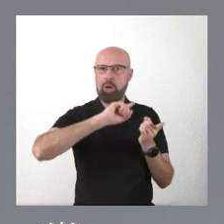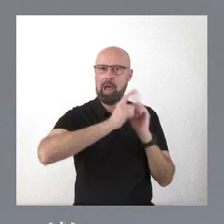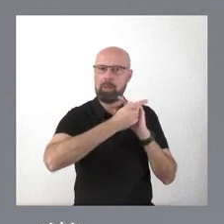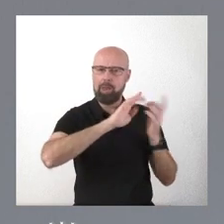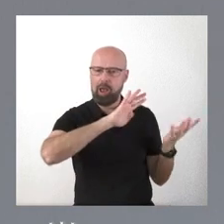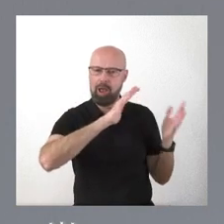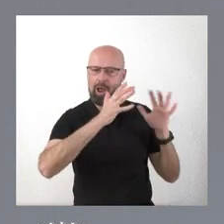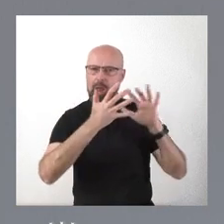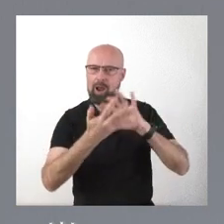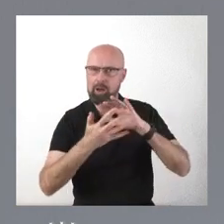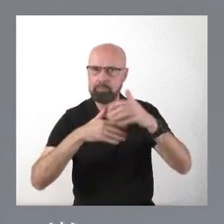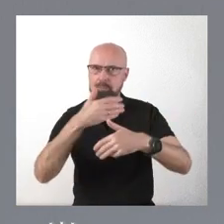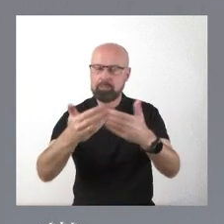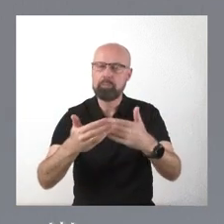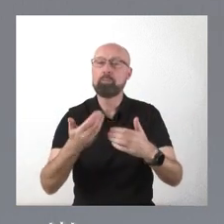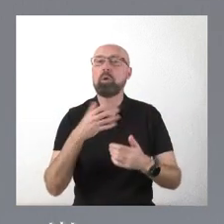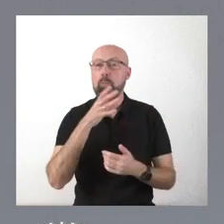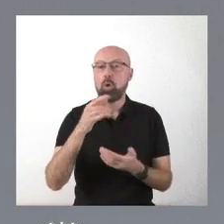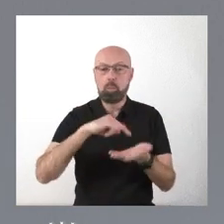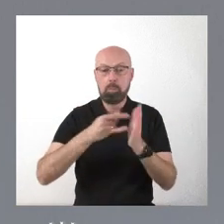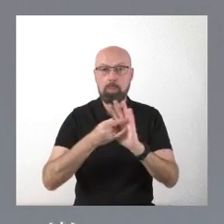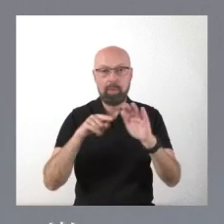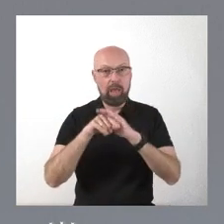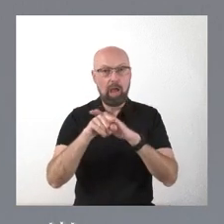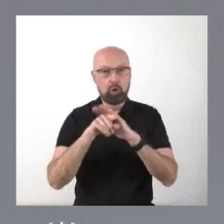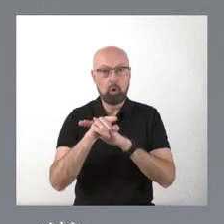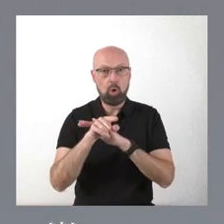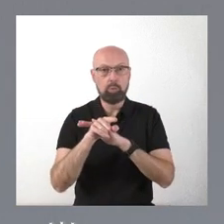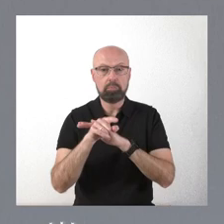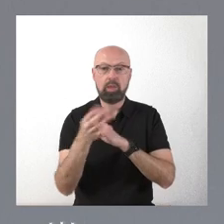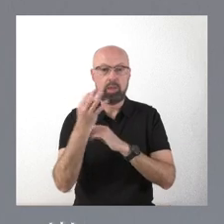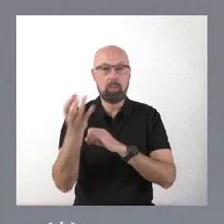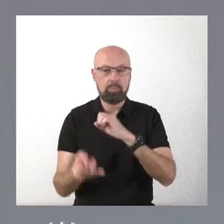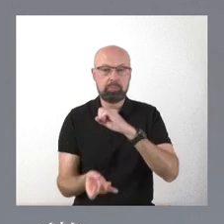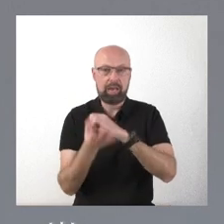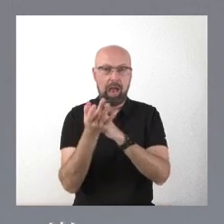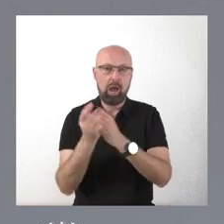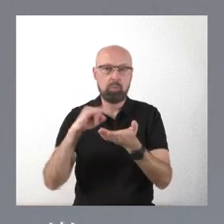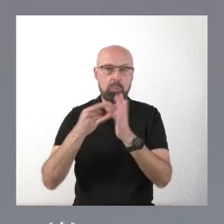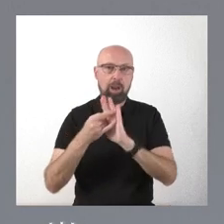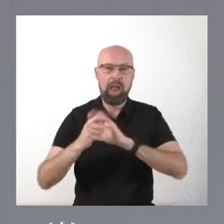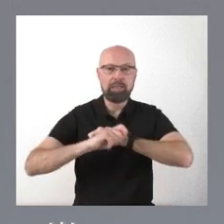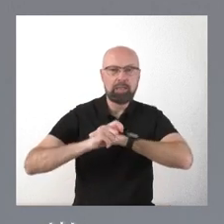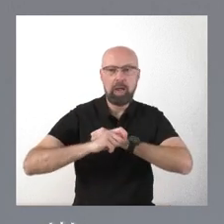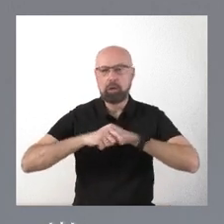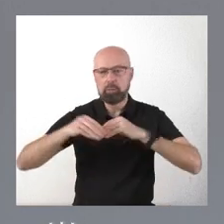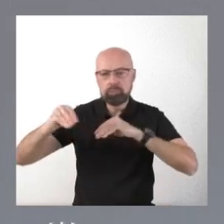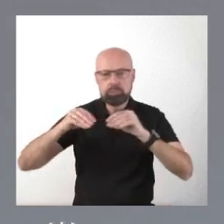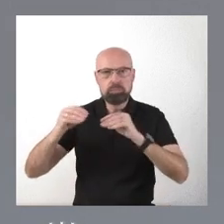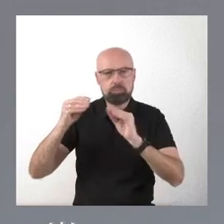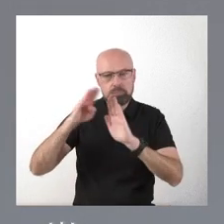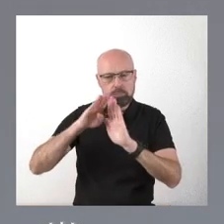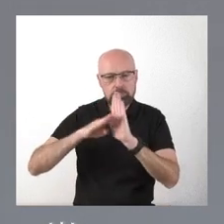los planes de gestión, claro, y hay que desarrollar planes estratégicos y planes de gestión.